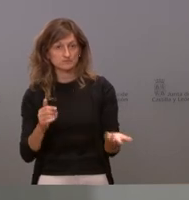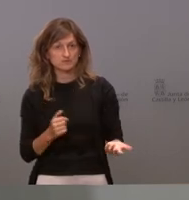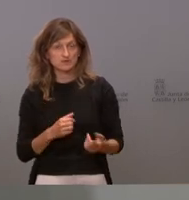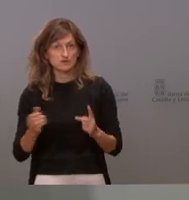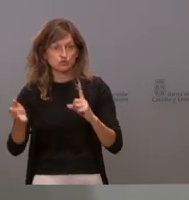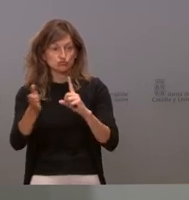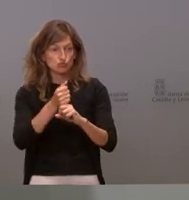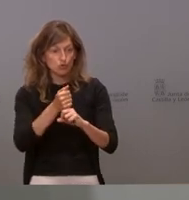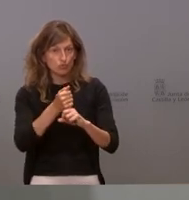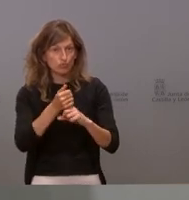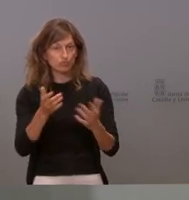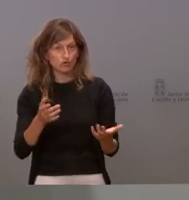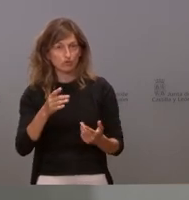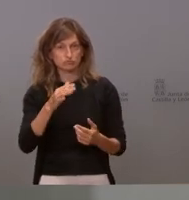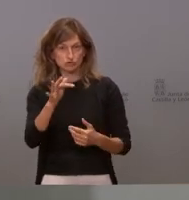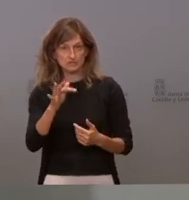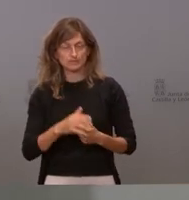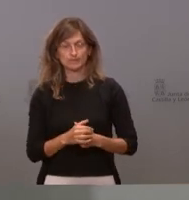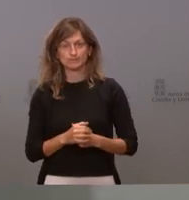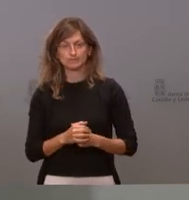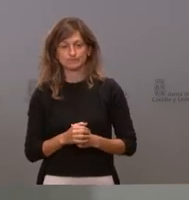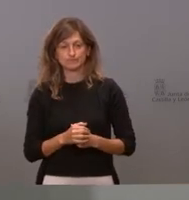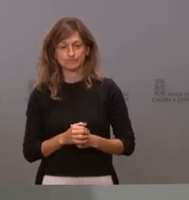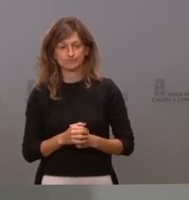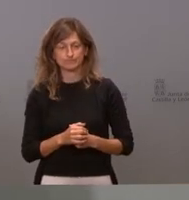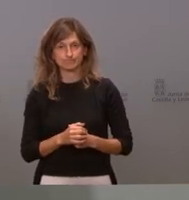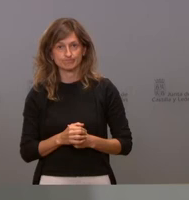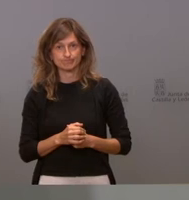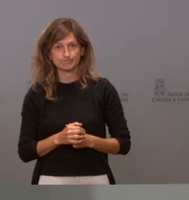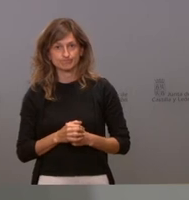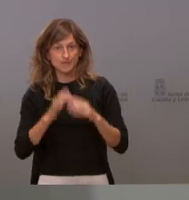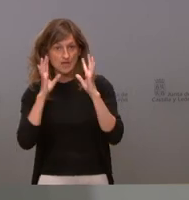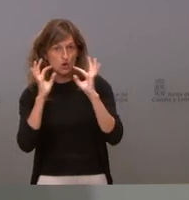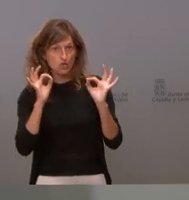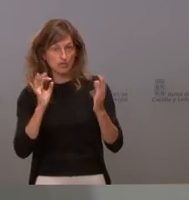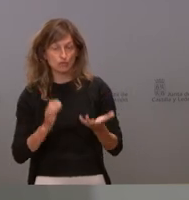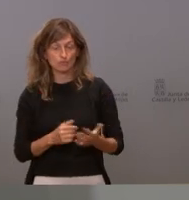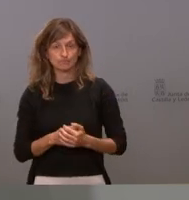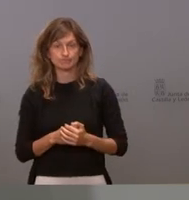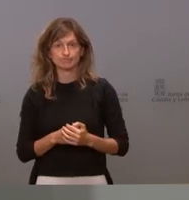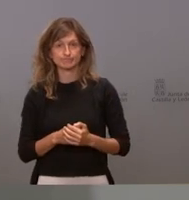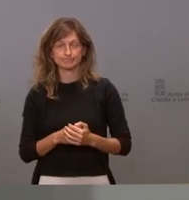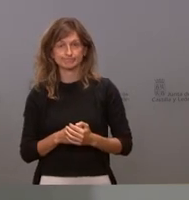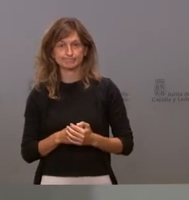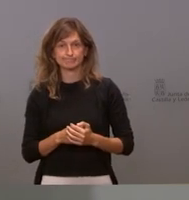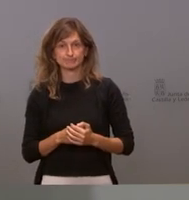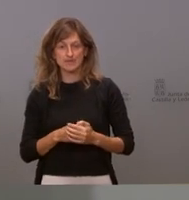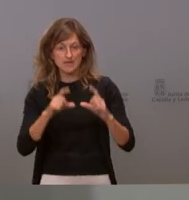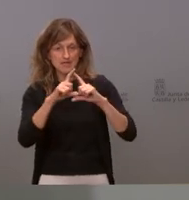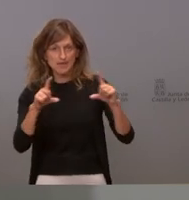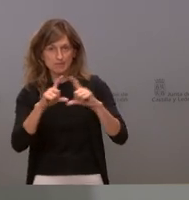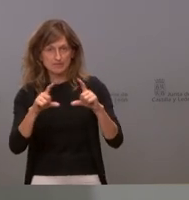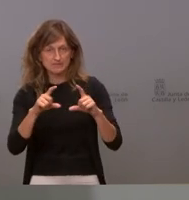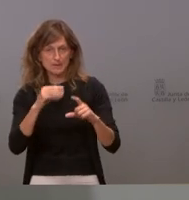llegado es una solución favorable es evidente que es mejor que las empresas puedan